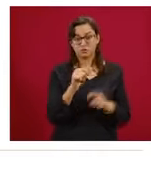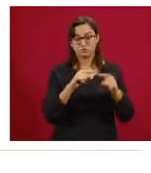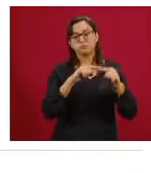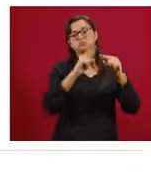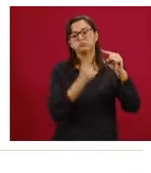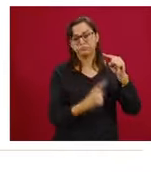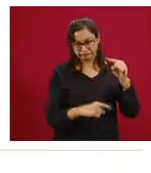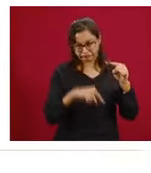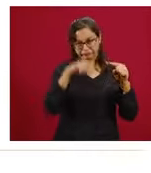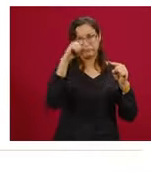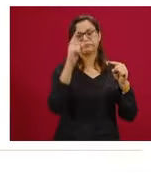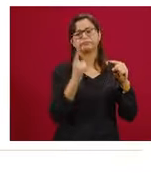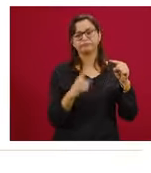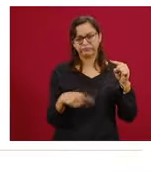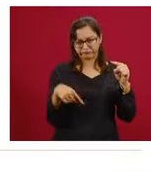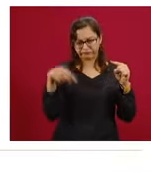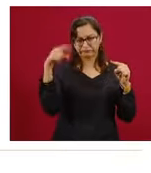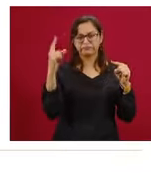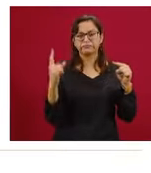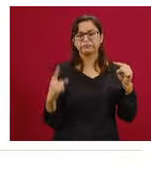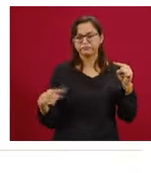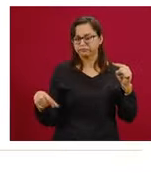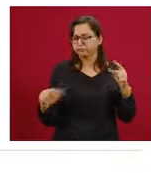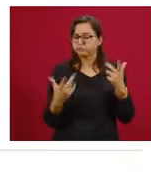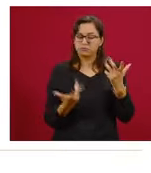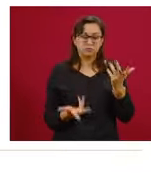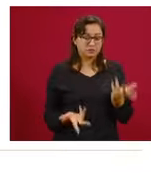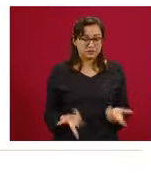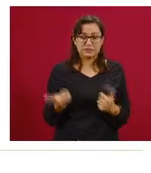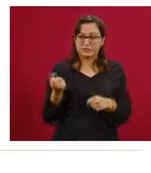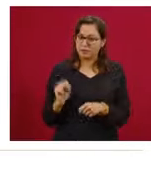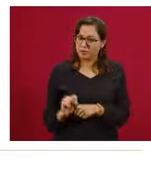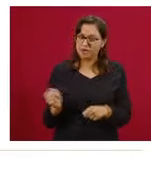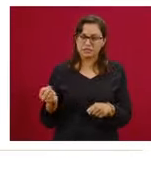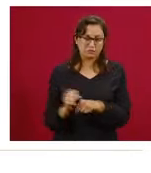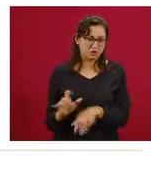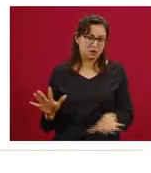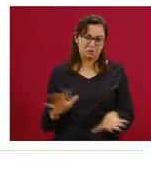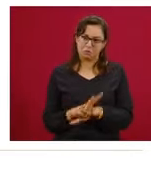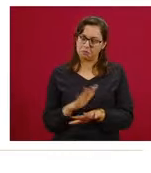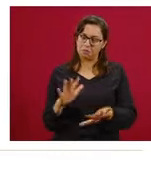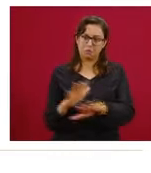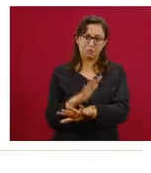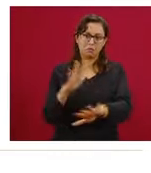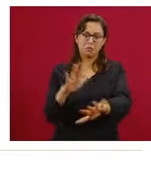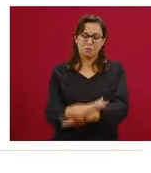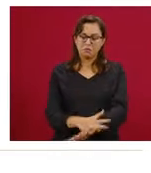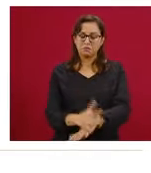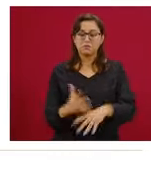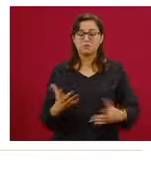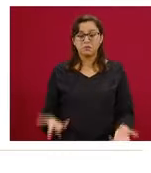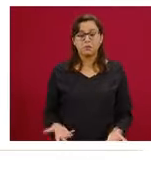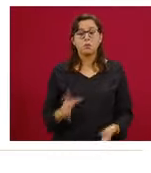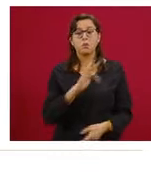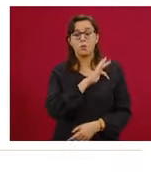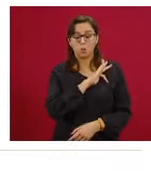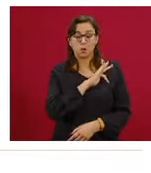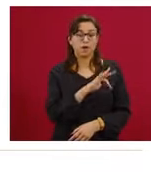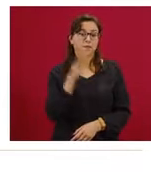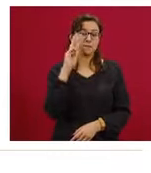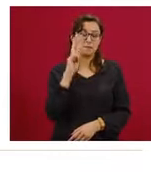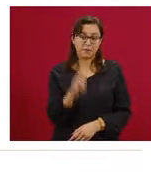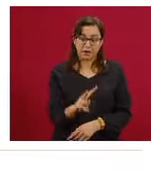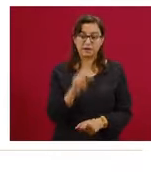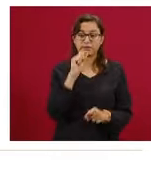tenido subidas y bajadas con grandes variaciones semana por semana. En todas estas gráficas estatales también verán